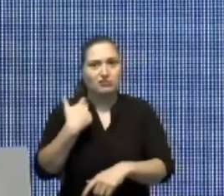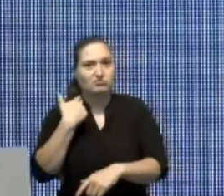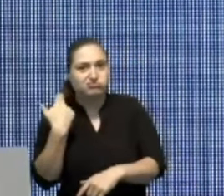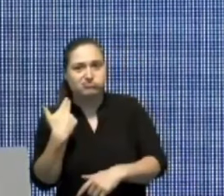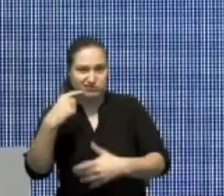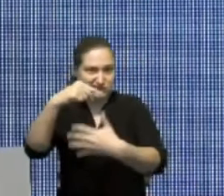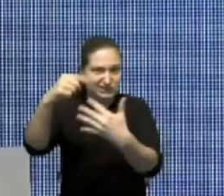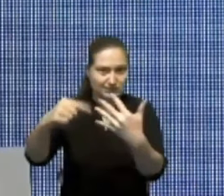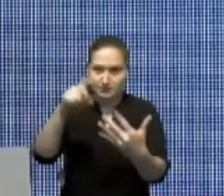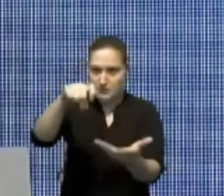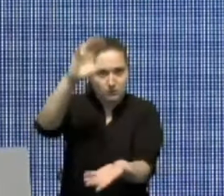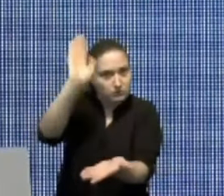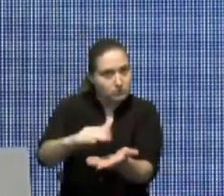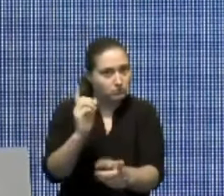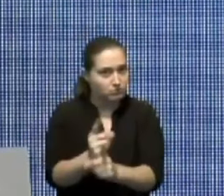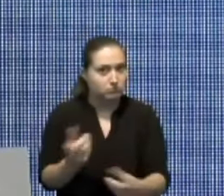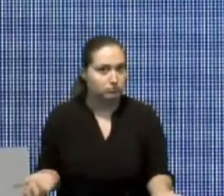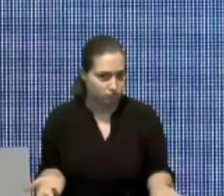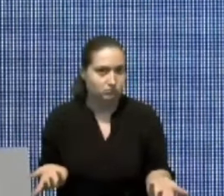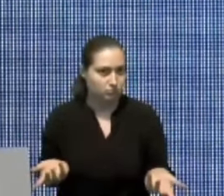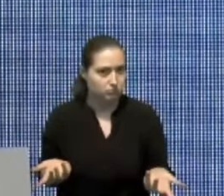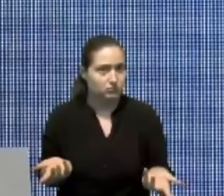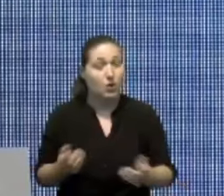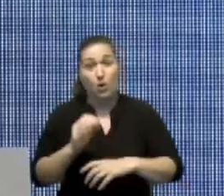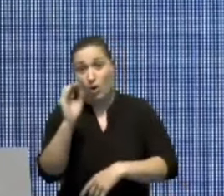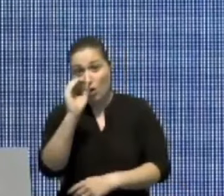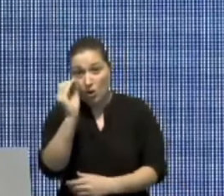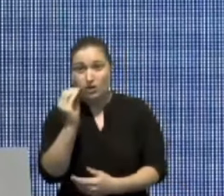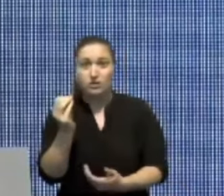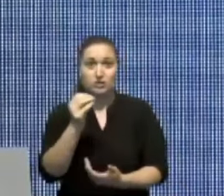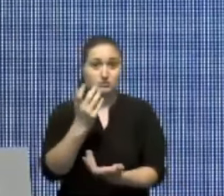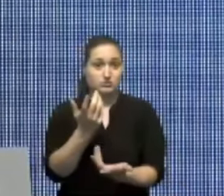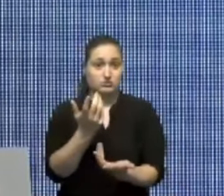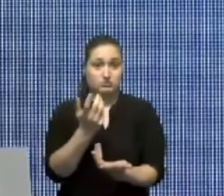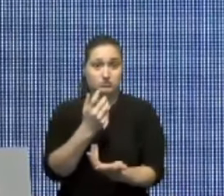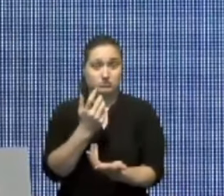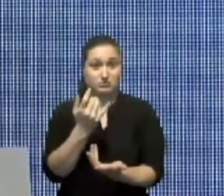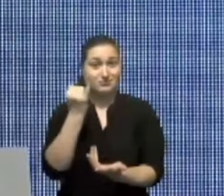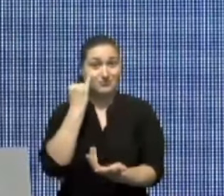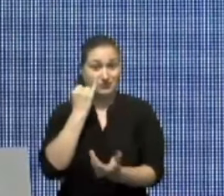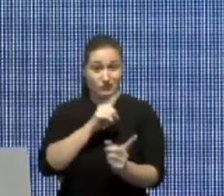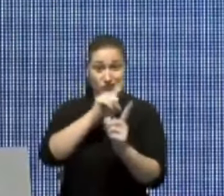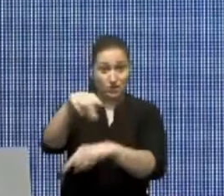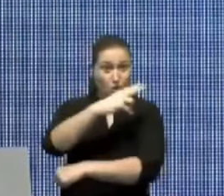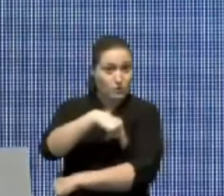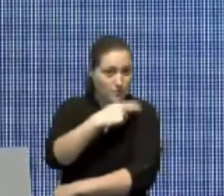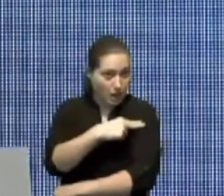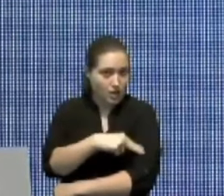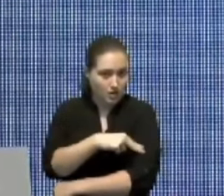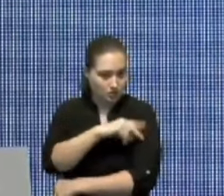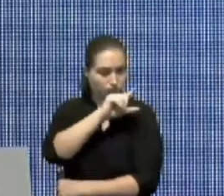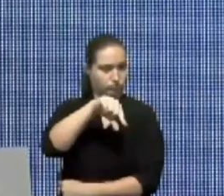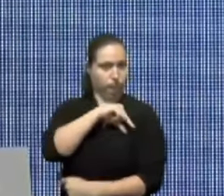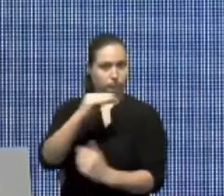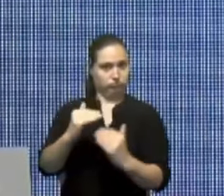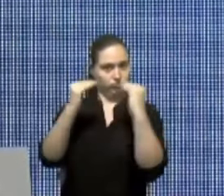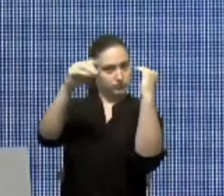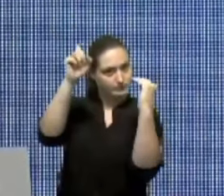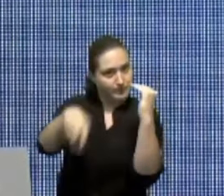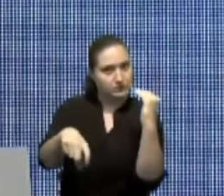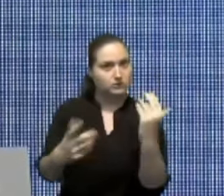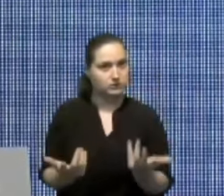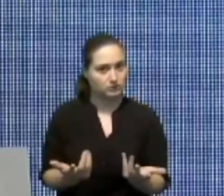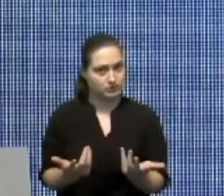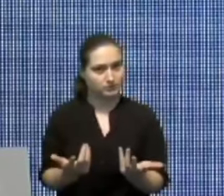o que no desee recibir asistencia oportuna de calidad mundial cuando tenga que ir a un hospital y para hacer todo